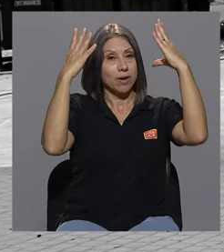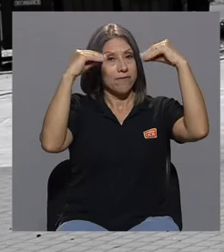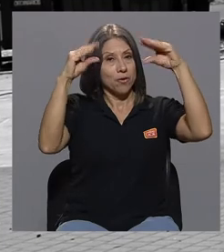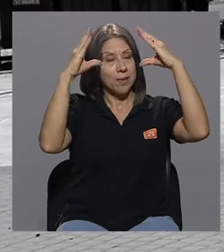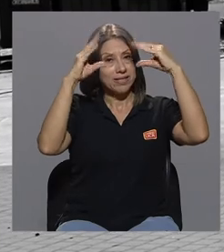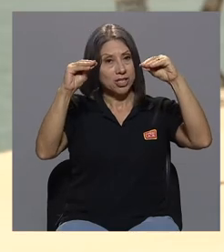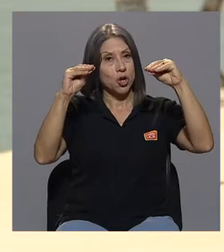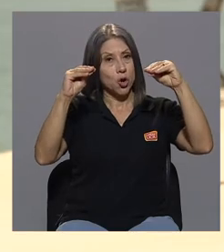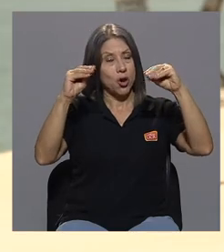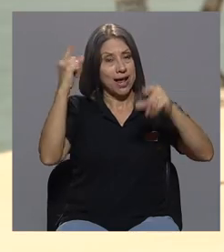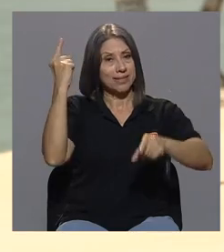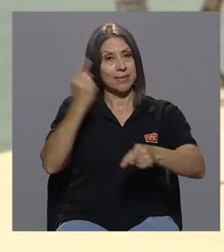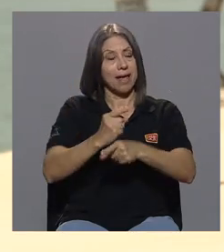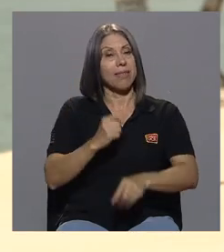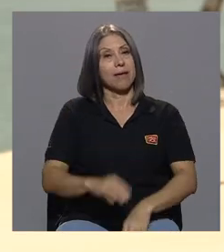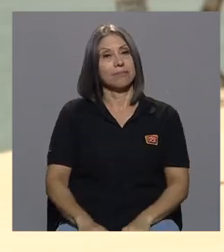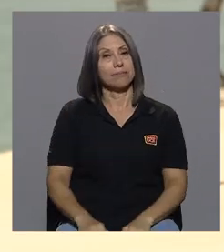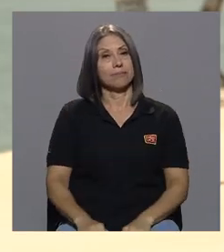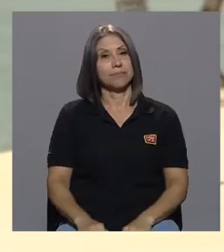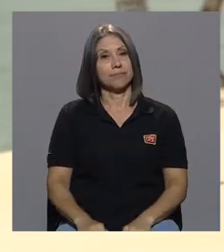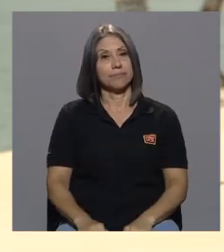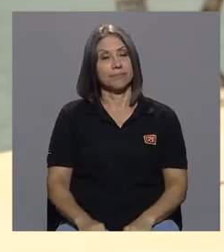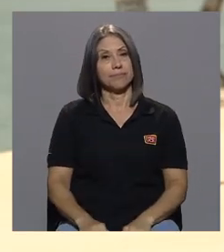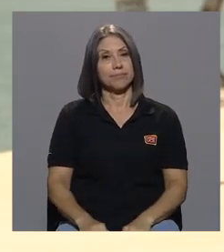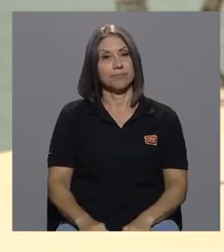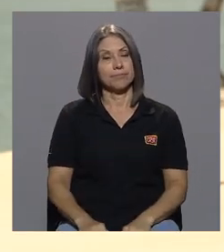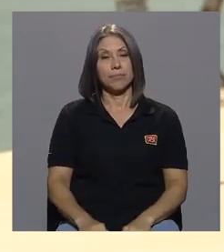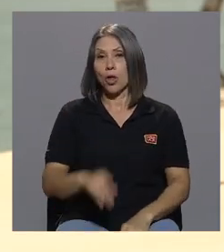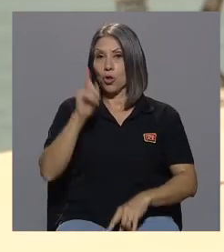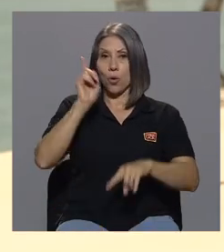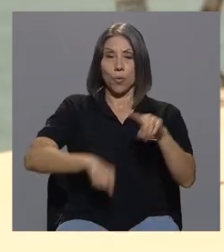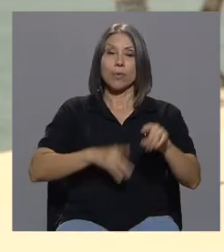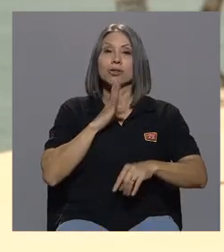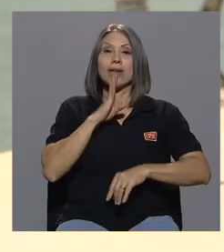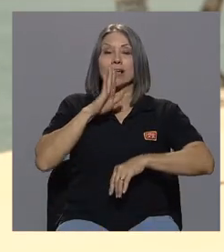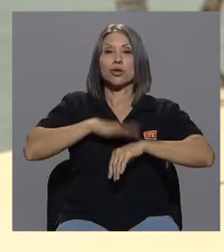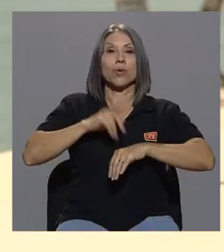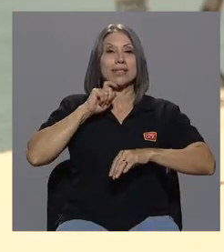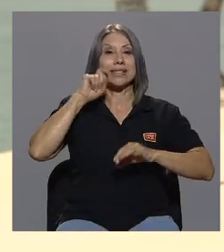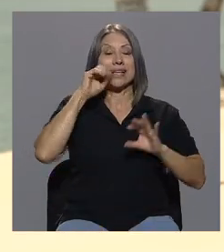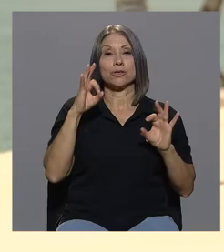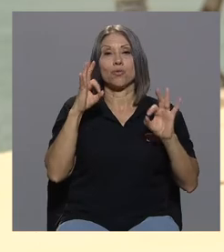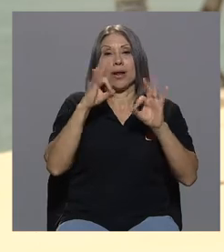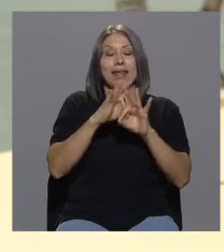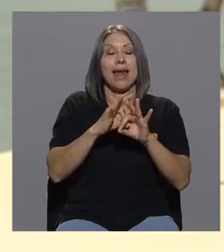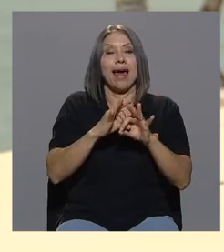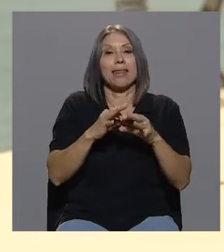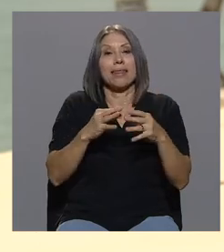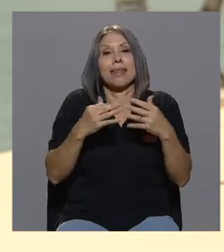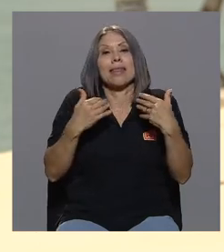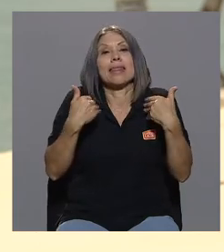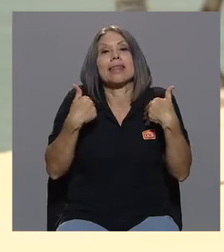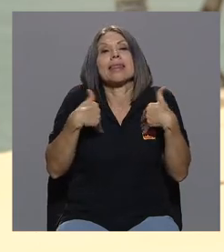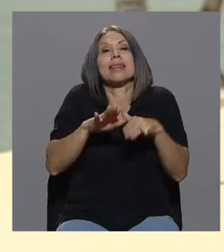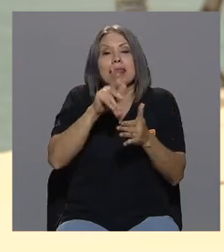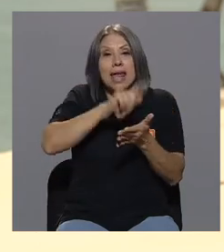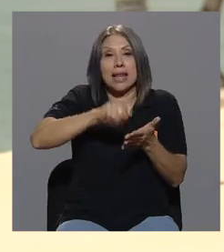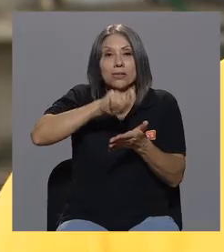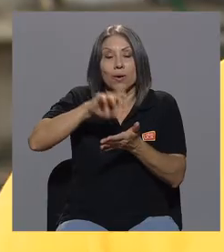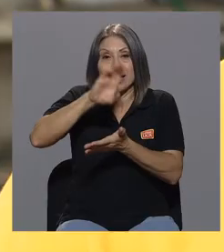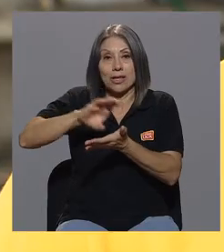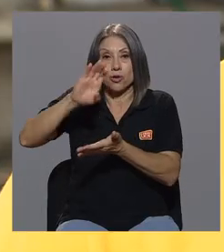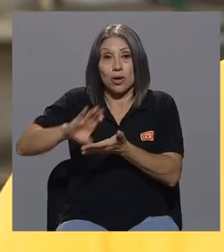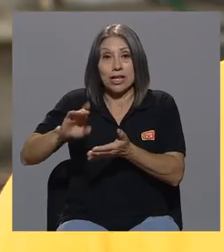acertada no podemos hablar de sexualidad ni tan siquiera en las escuelas ni en los colegios porque nos